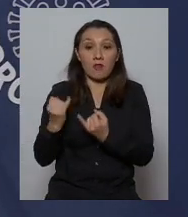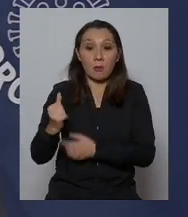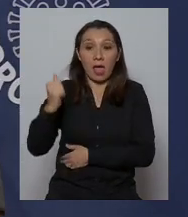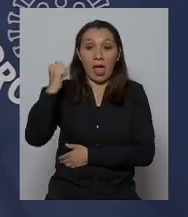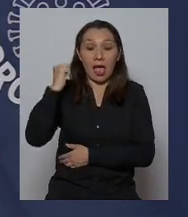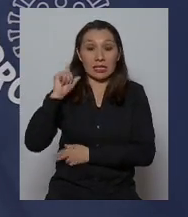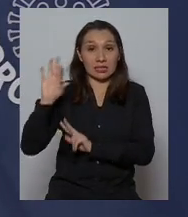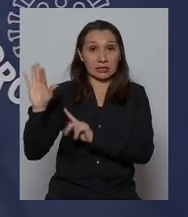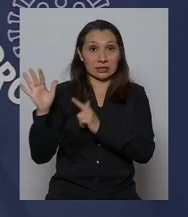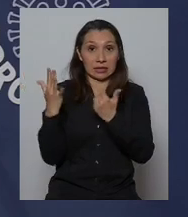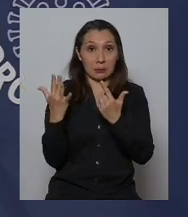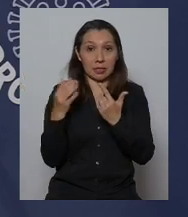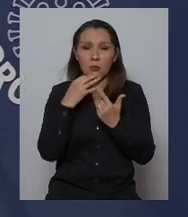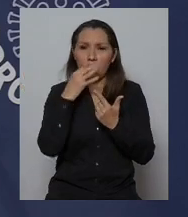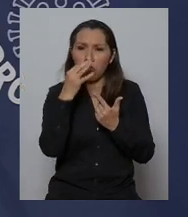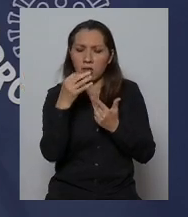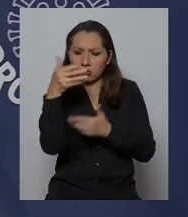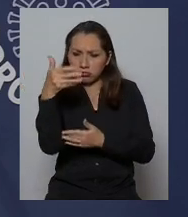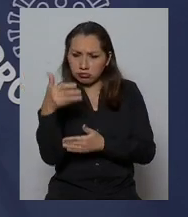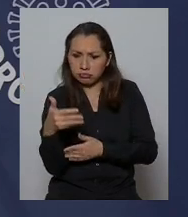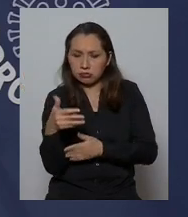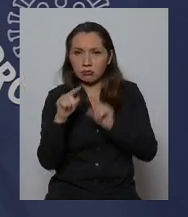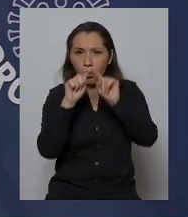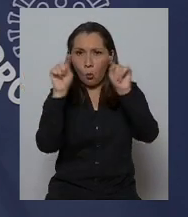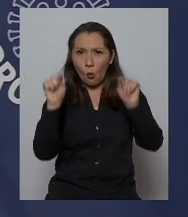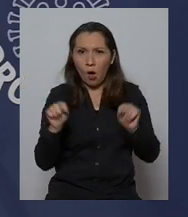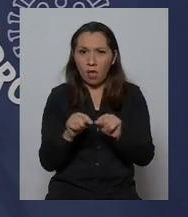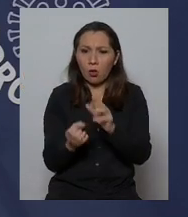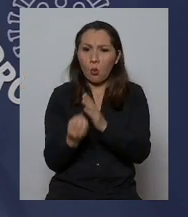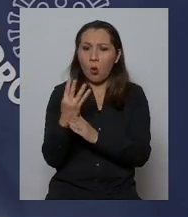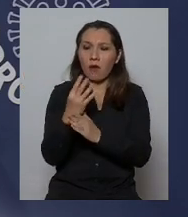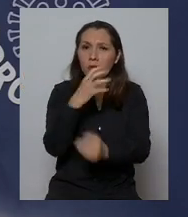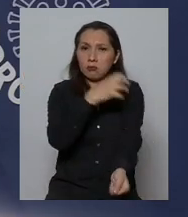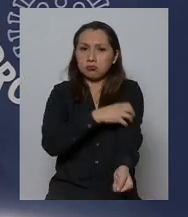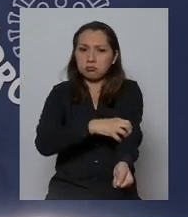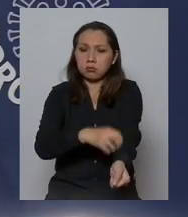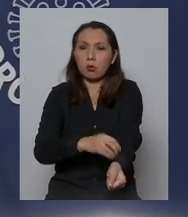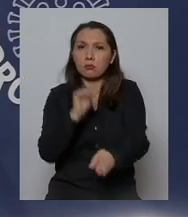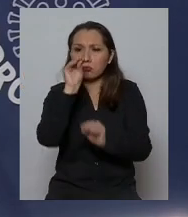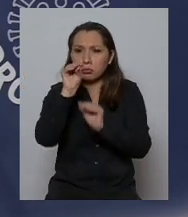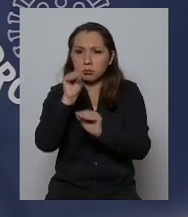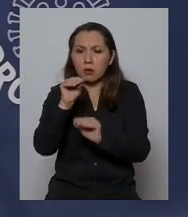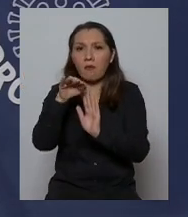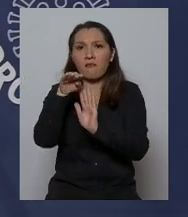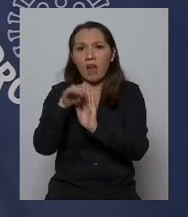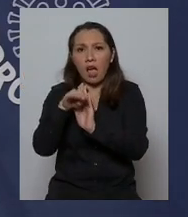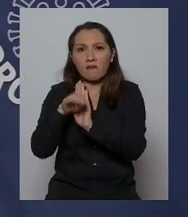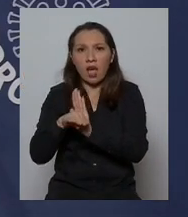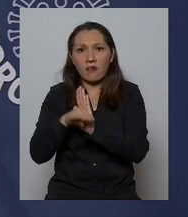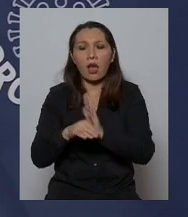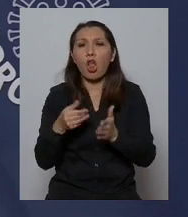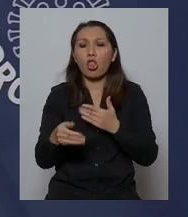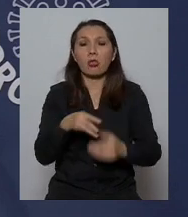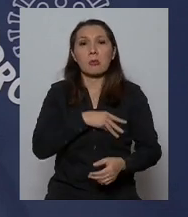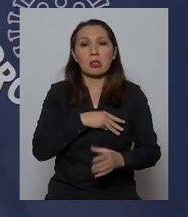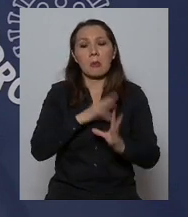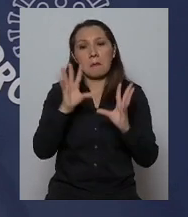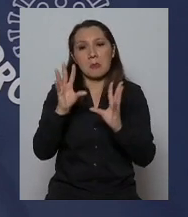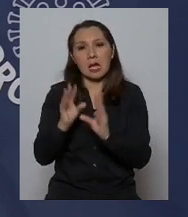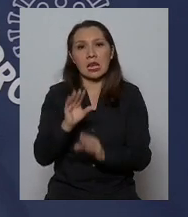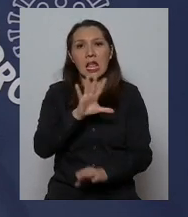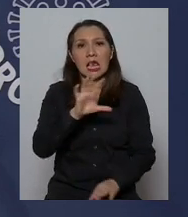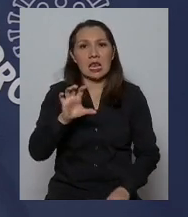hasta ayer en el séptimo aparece este recuadro de nuevos casos por región donde se anota una importante baja en la región metropolitana